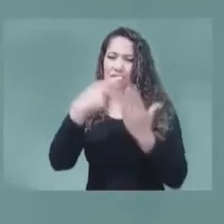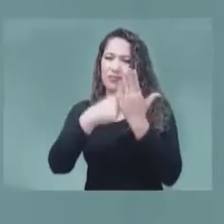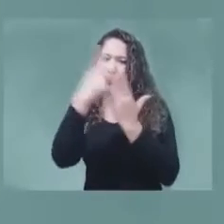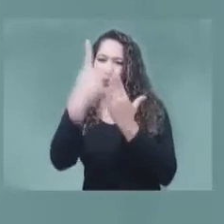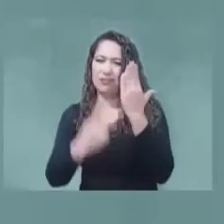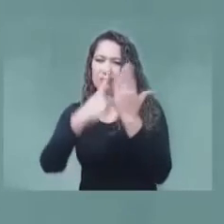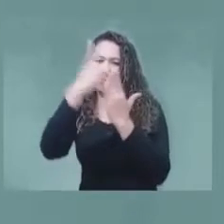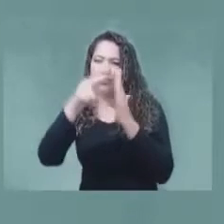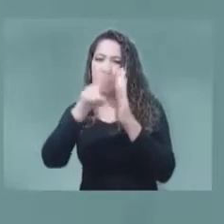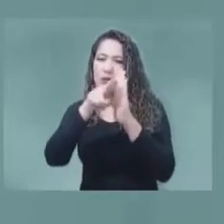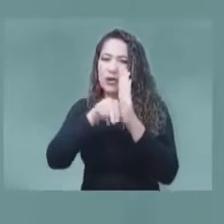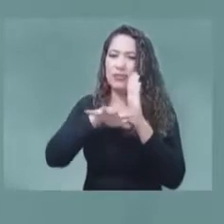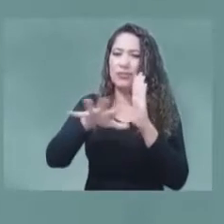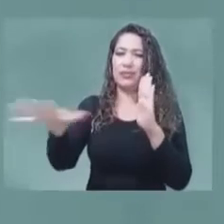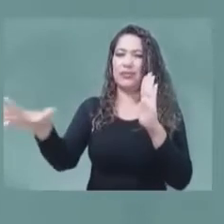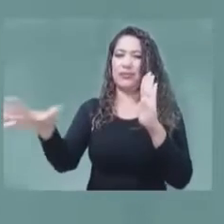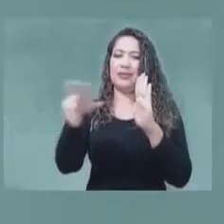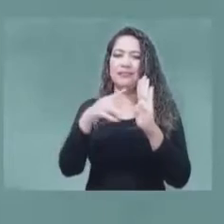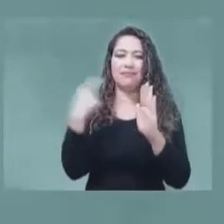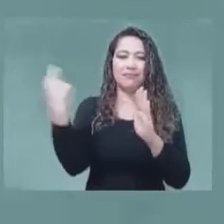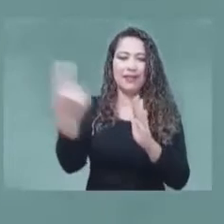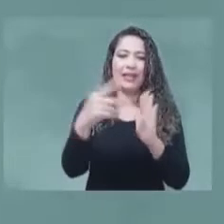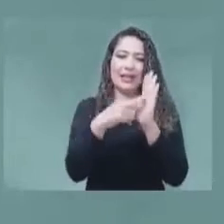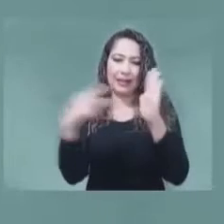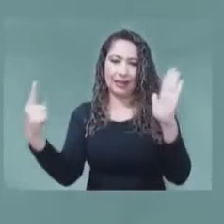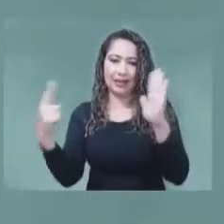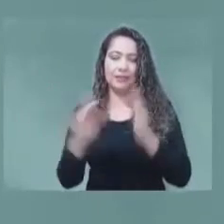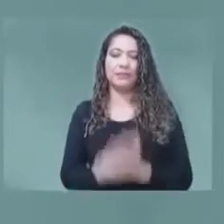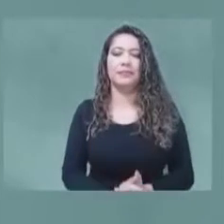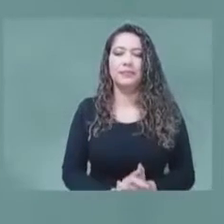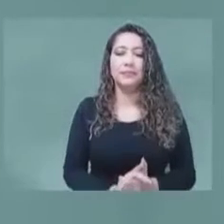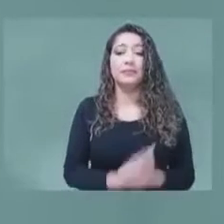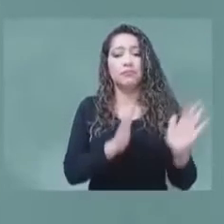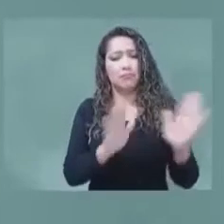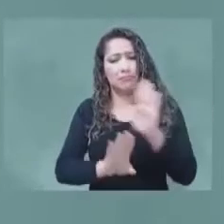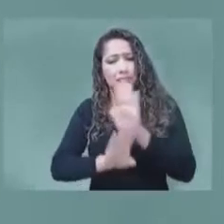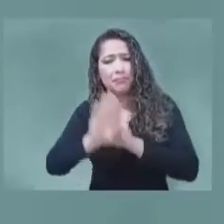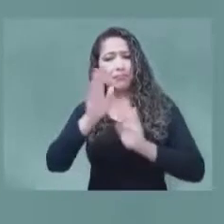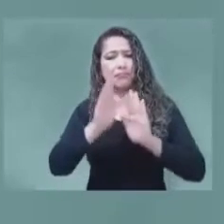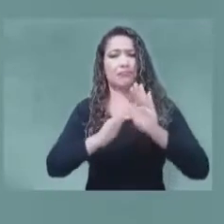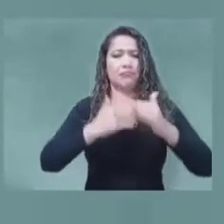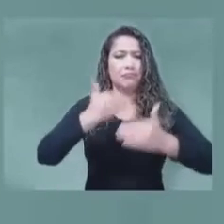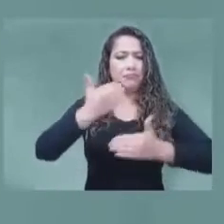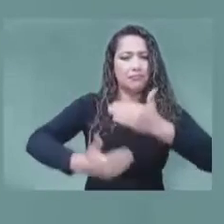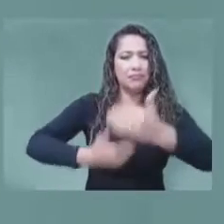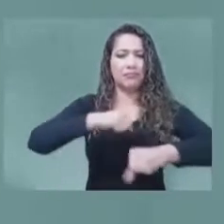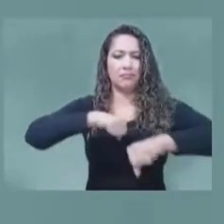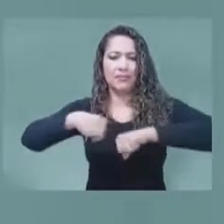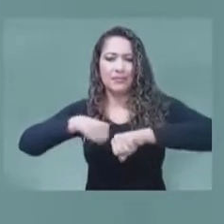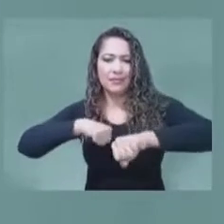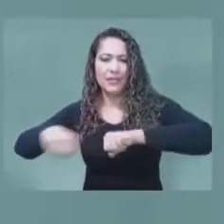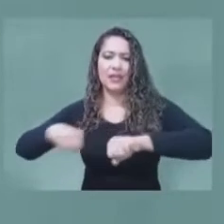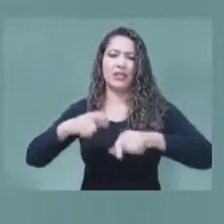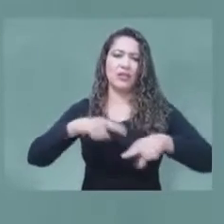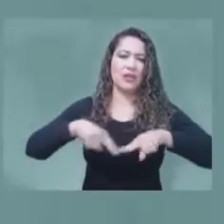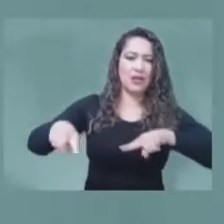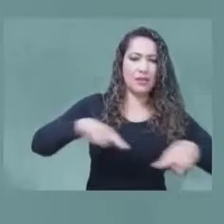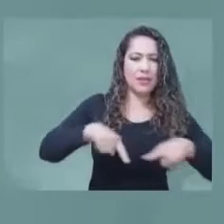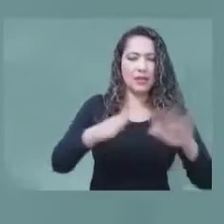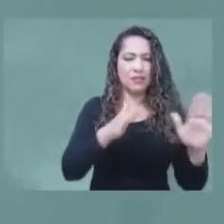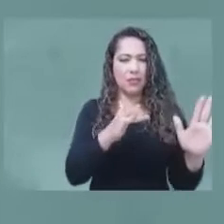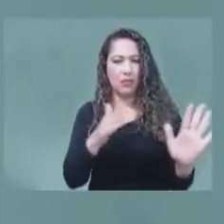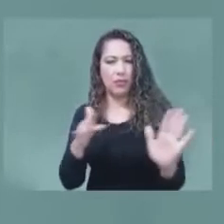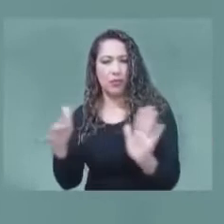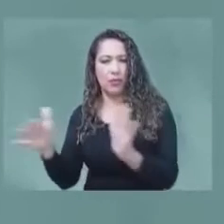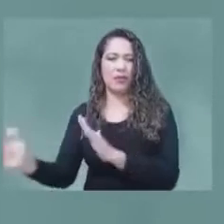en el sector TIC, desarrollo del sector, planeación, gestión y administración del espectro radioeléctrico, así como la definición